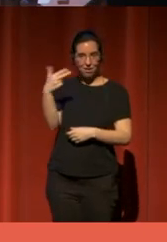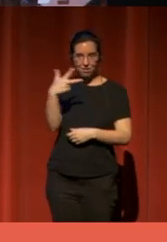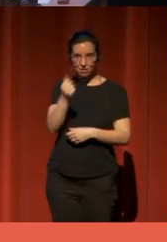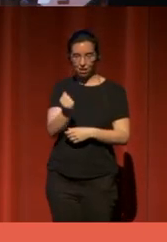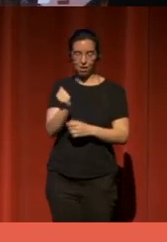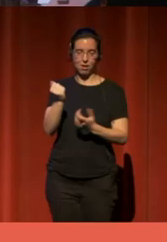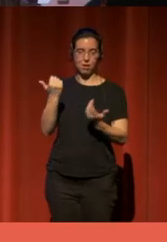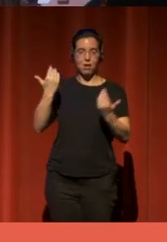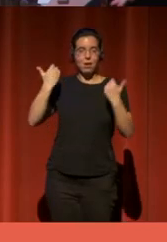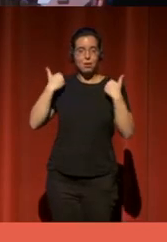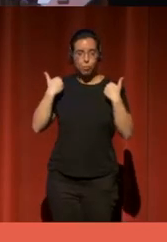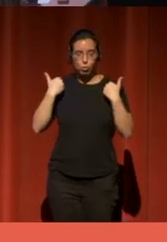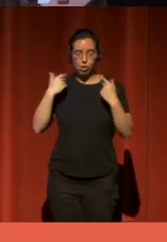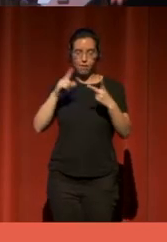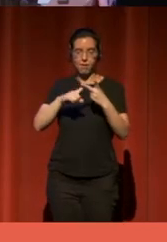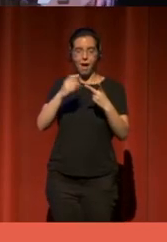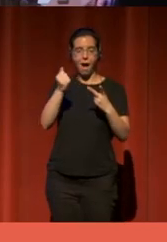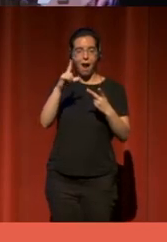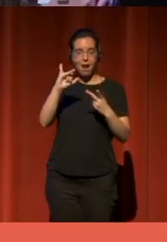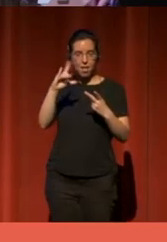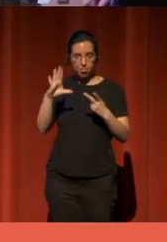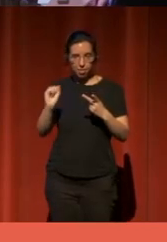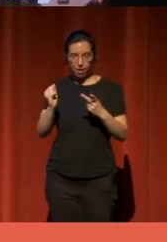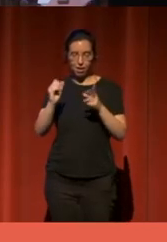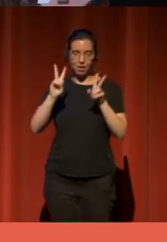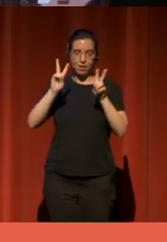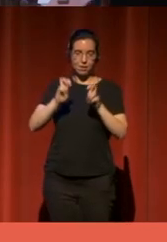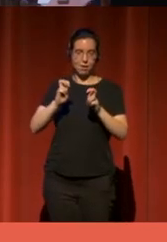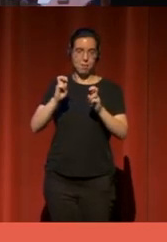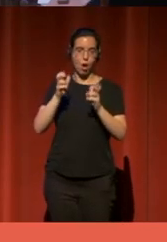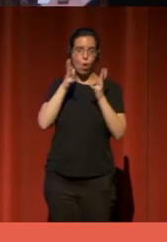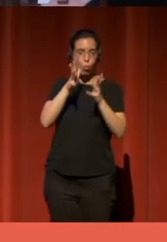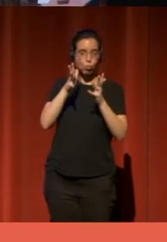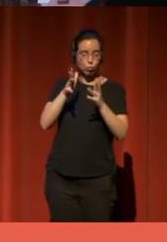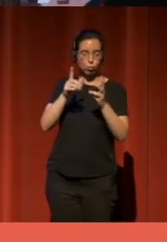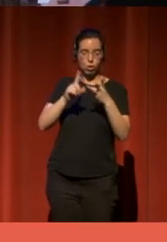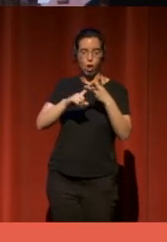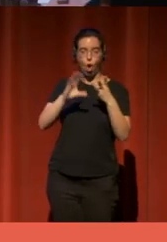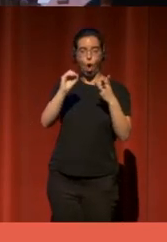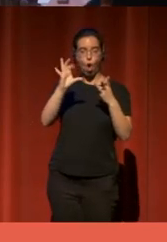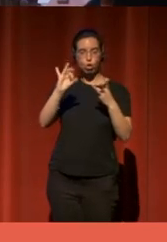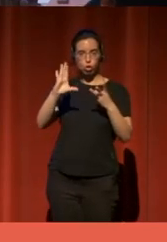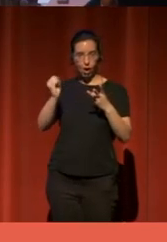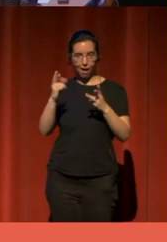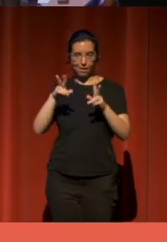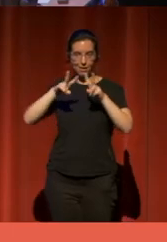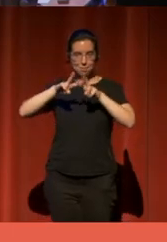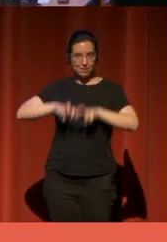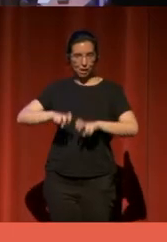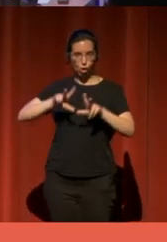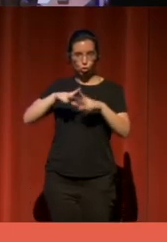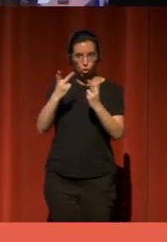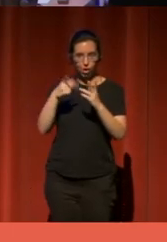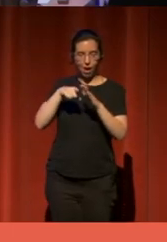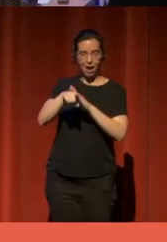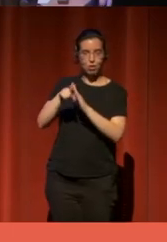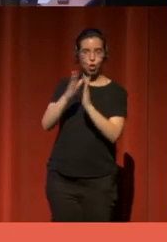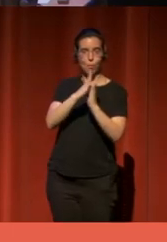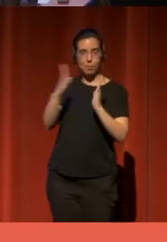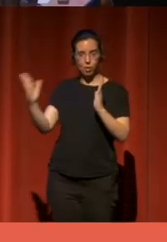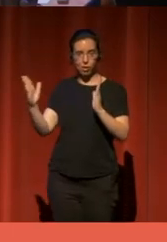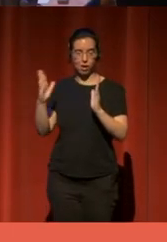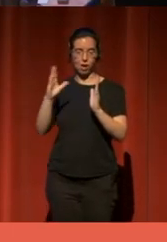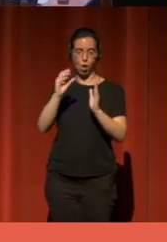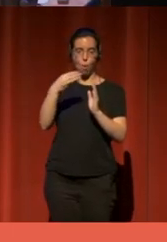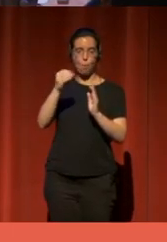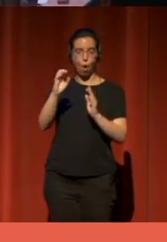Tabacalera, Arisa Seyes, consultor en materia de bibliotecas, Óscar Hernández, que es investigador social y gestor bibliotecario en